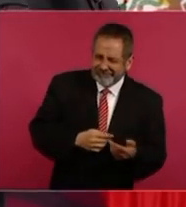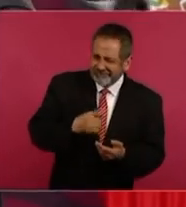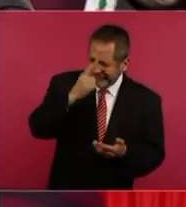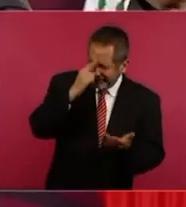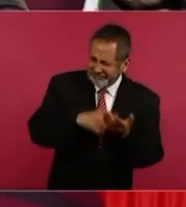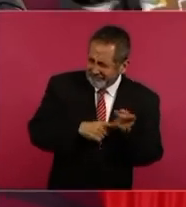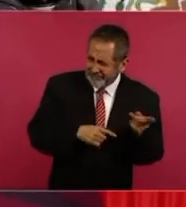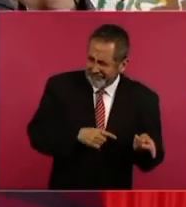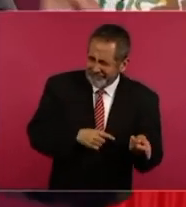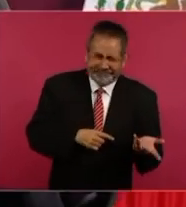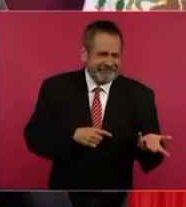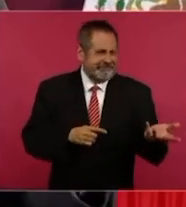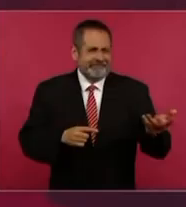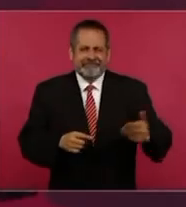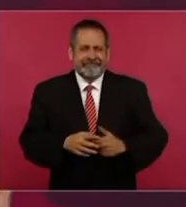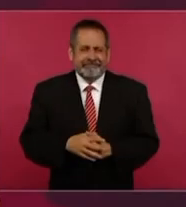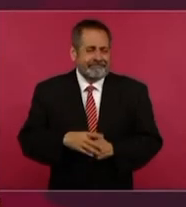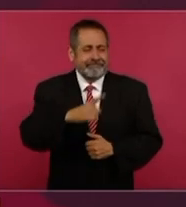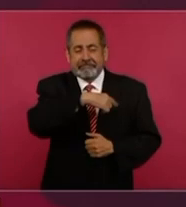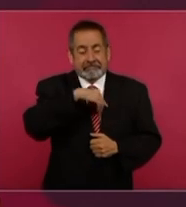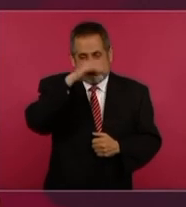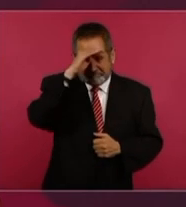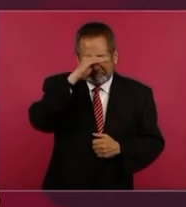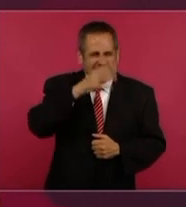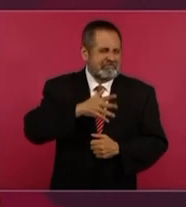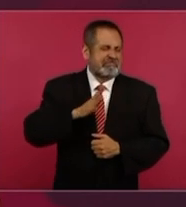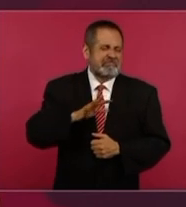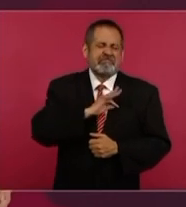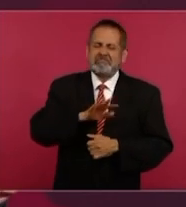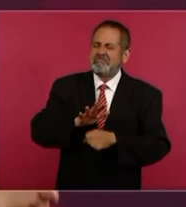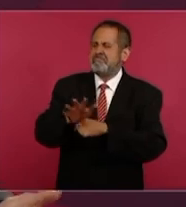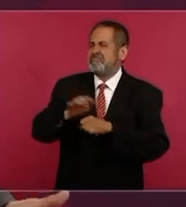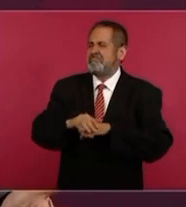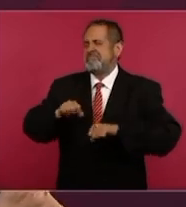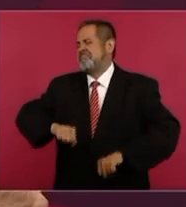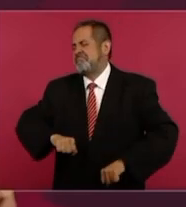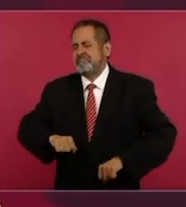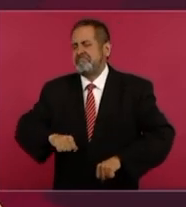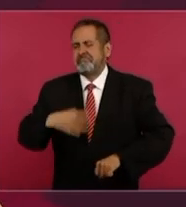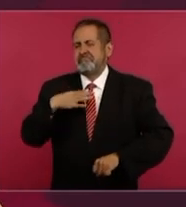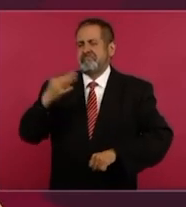pues con eso ya la hizo. Pero no,